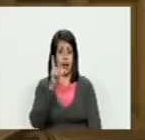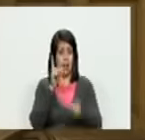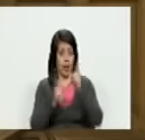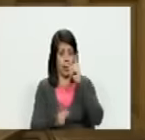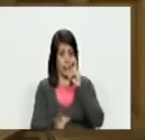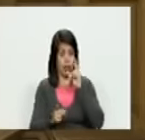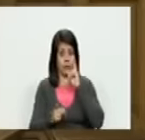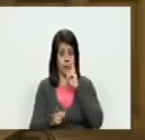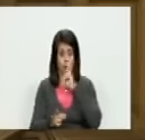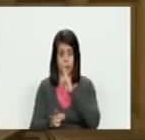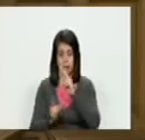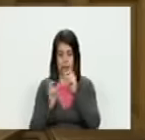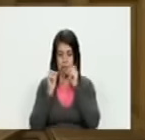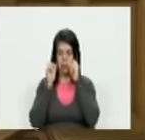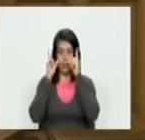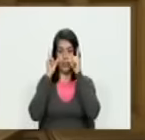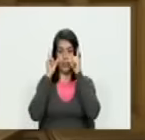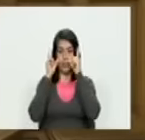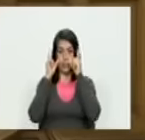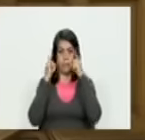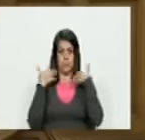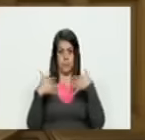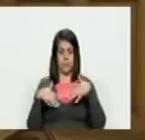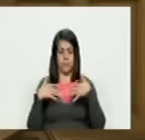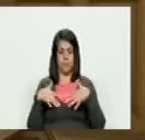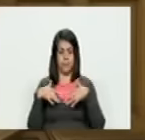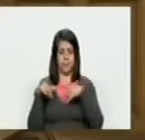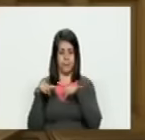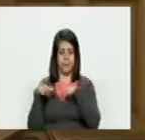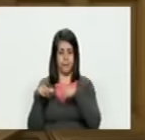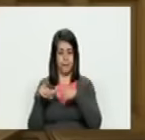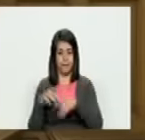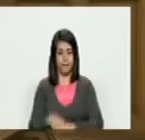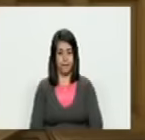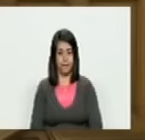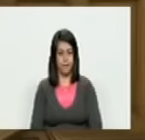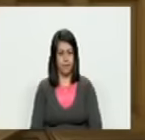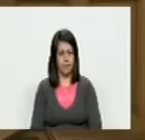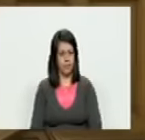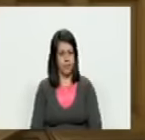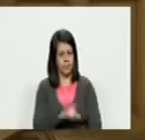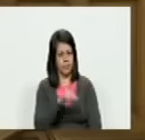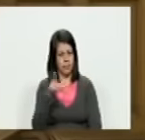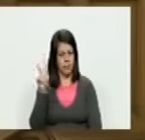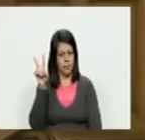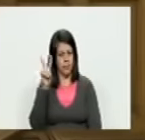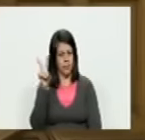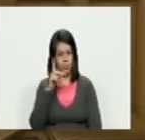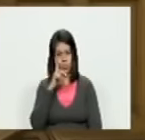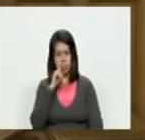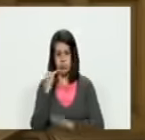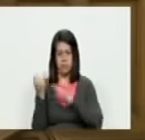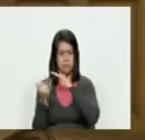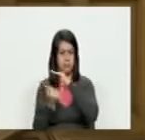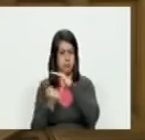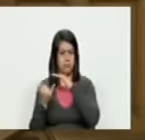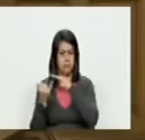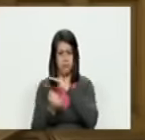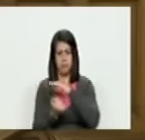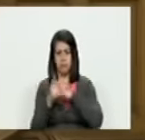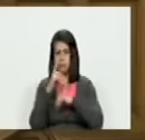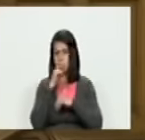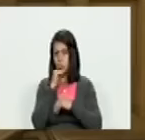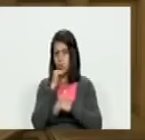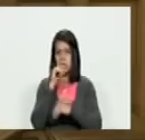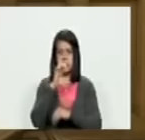nota con pasmosa con pasmoso asombro como para ellos en Venezuela no hay instituciones no hay